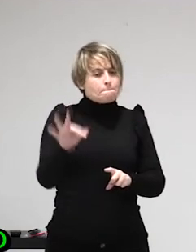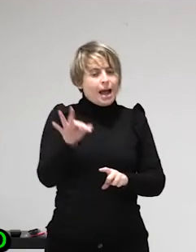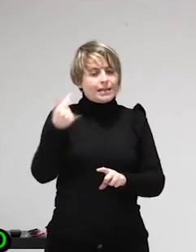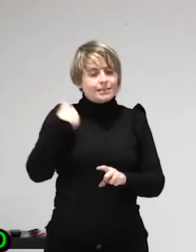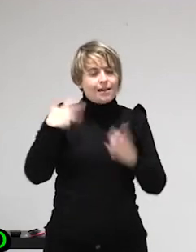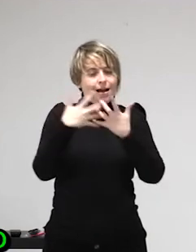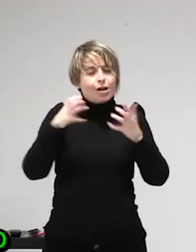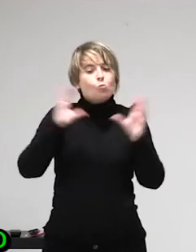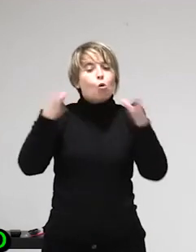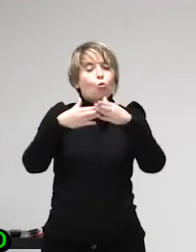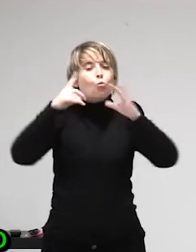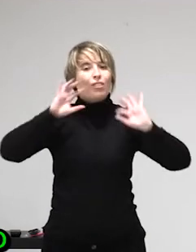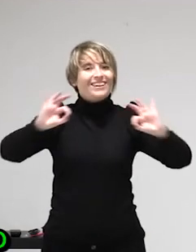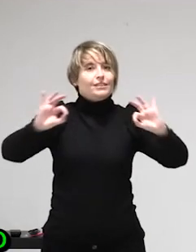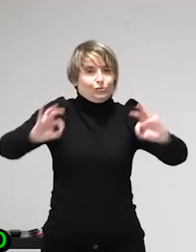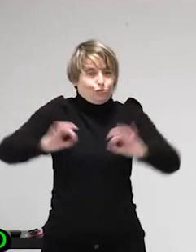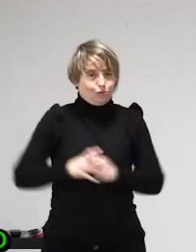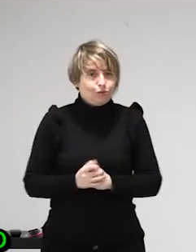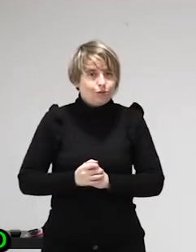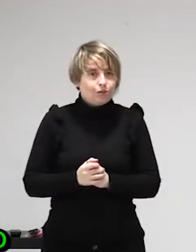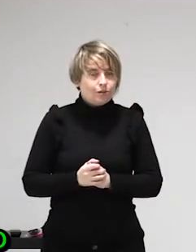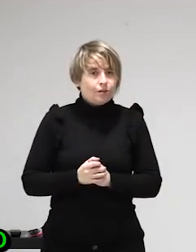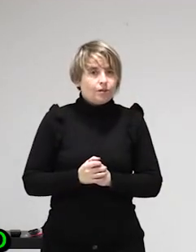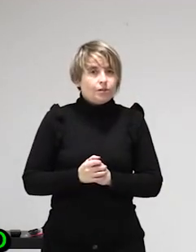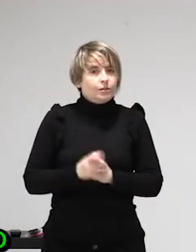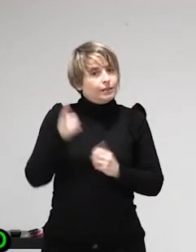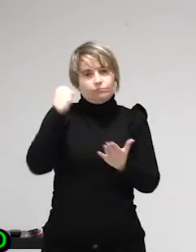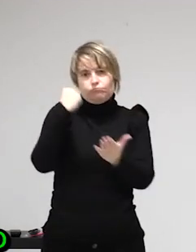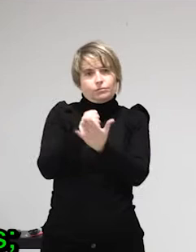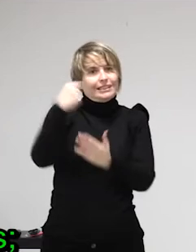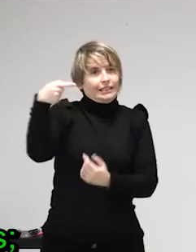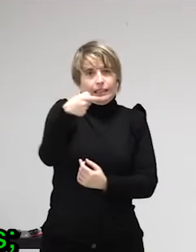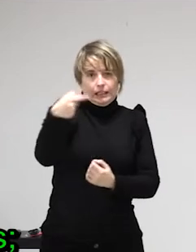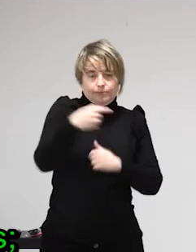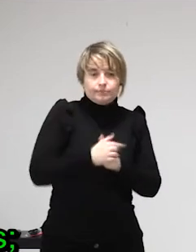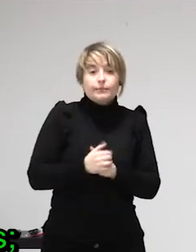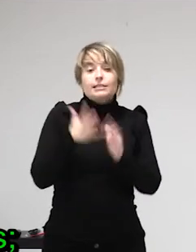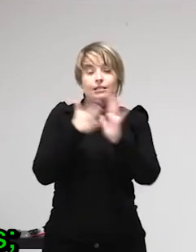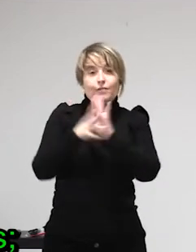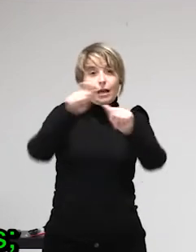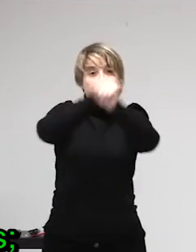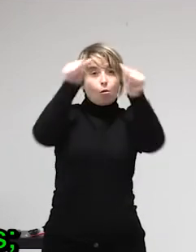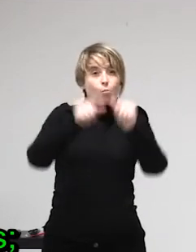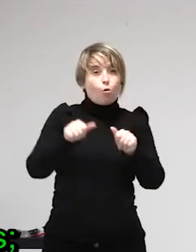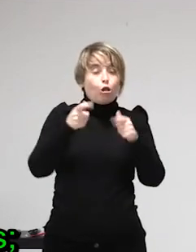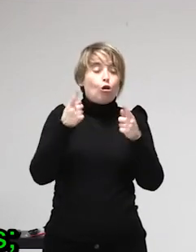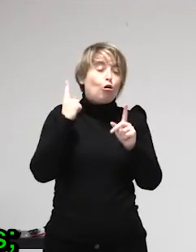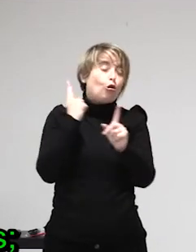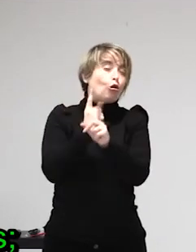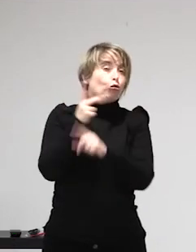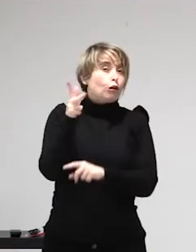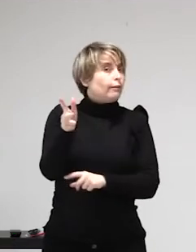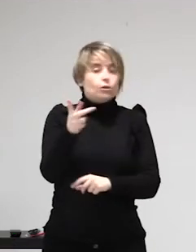Casualmente, cualquier servicio al final siempre acaba dejando un beneficio a los empresarios del sexo que al final imponen sus